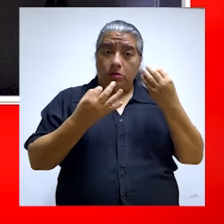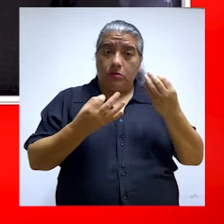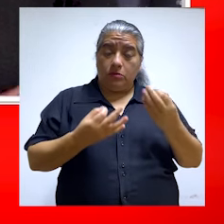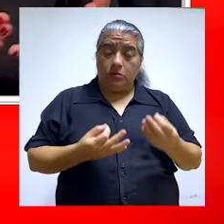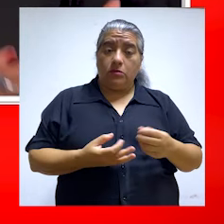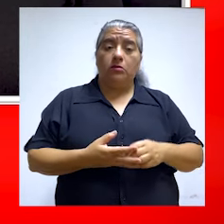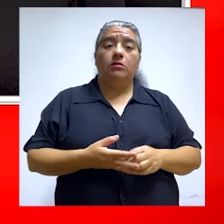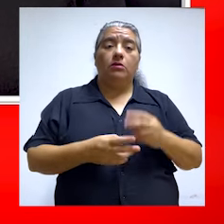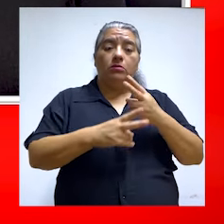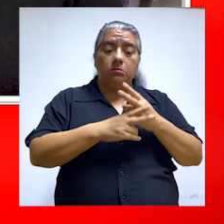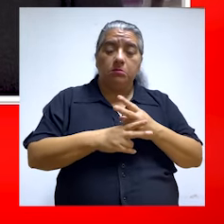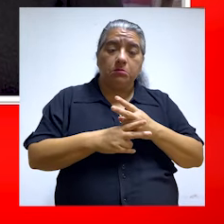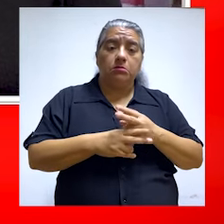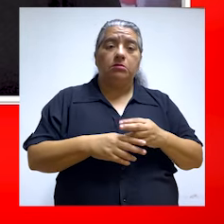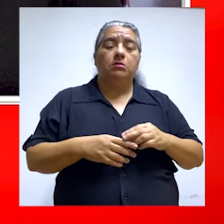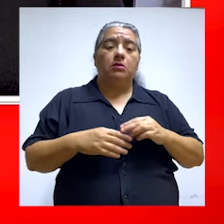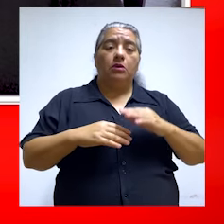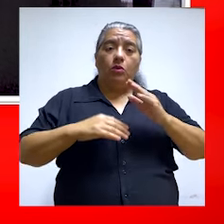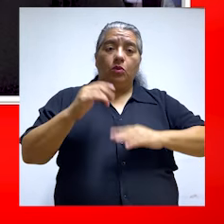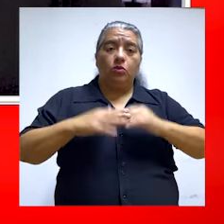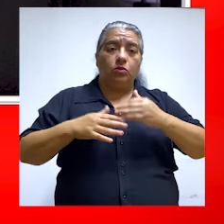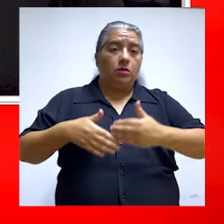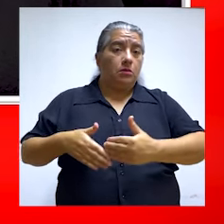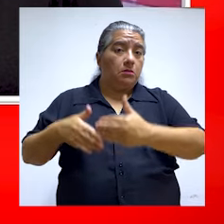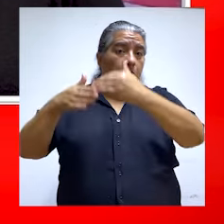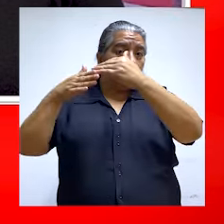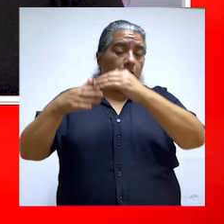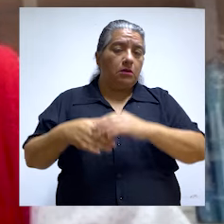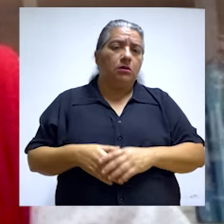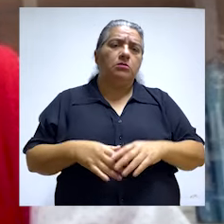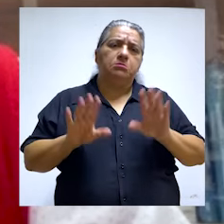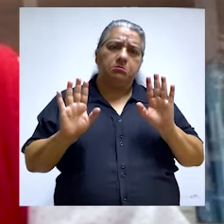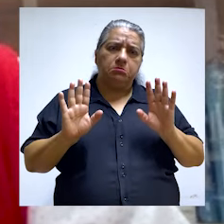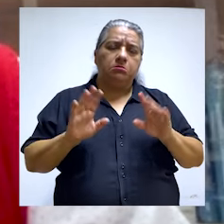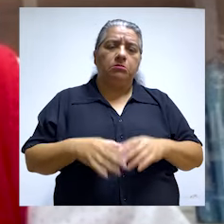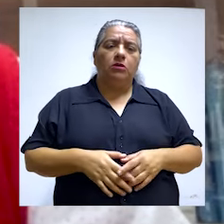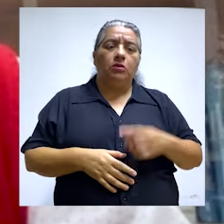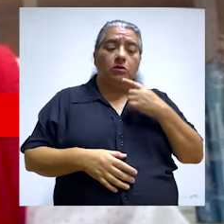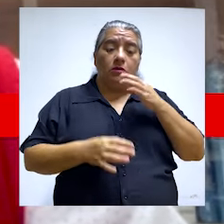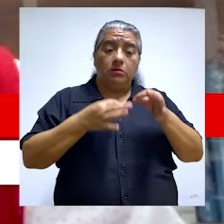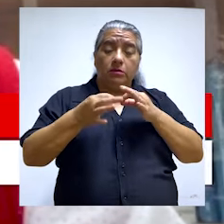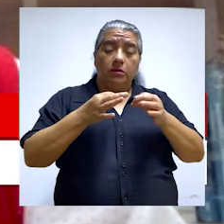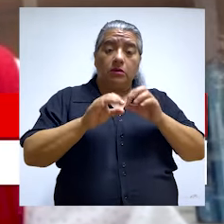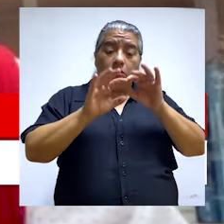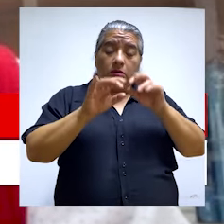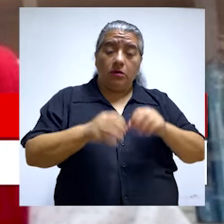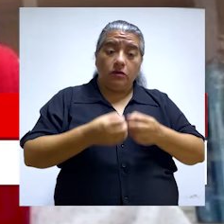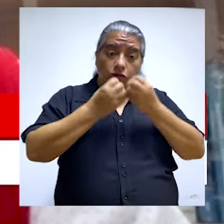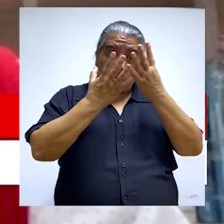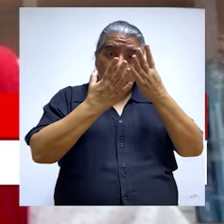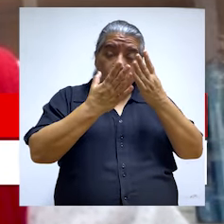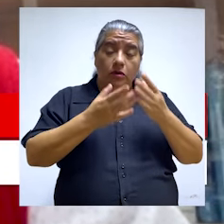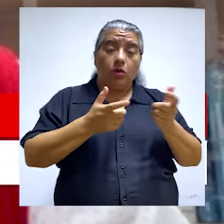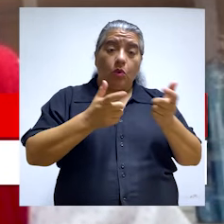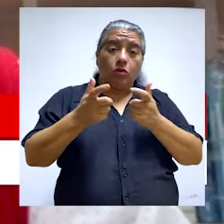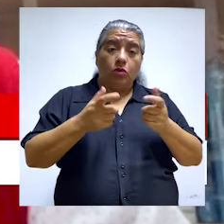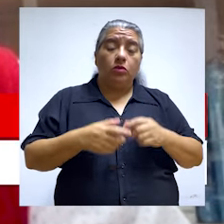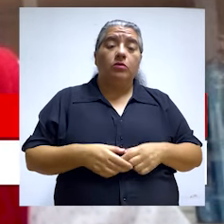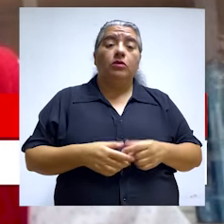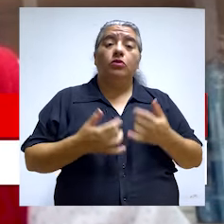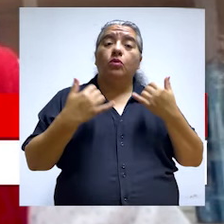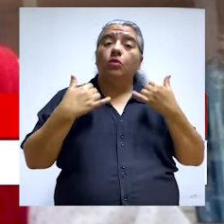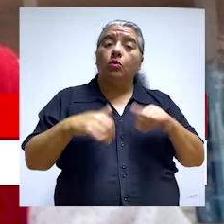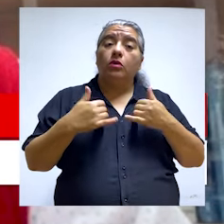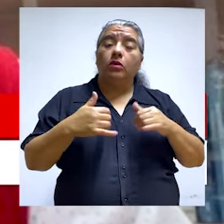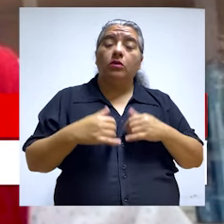para el mantenimiento, para construir las paredes que faltan. Tenemos entendido y según se revela en nuestro informe de visita de control, para estos